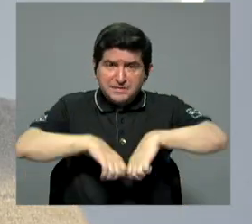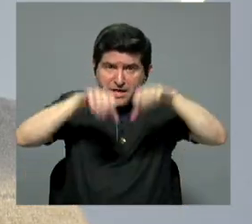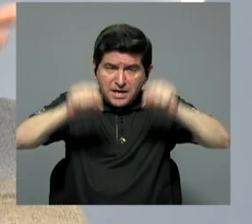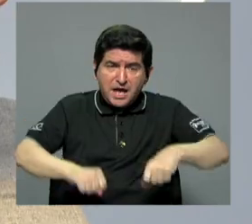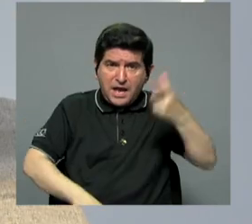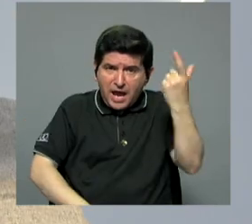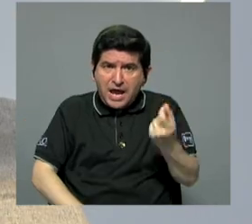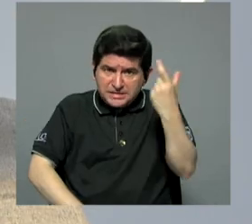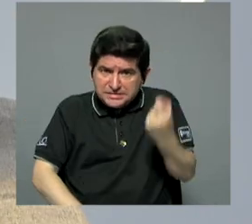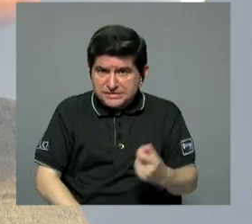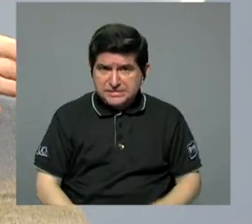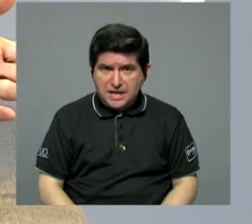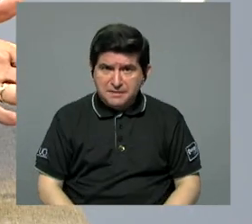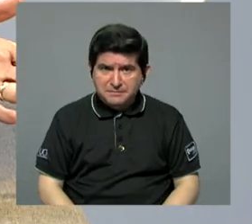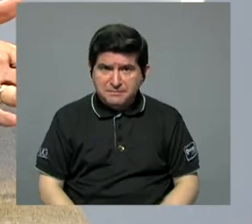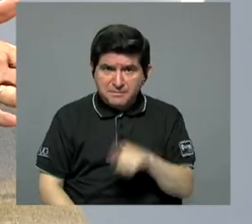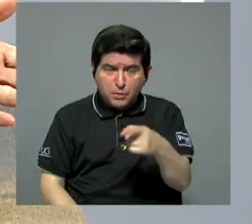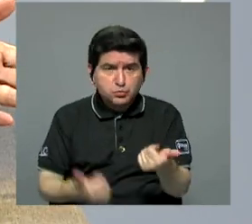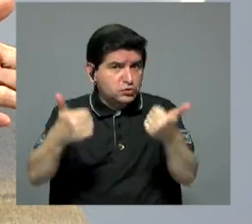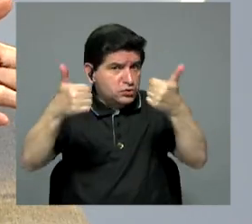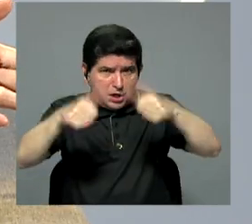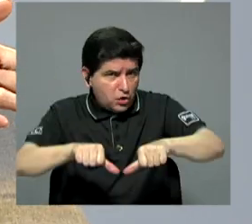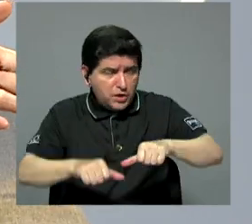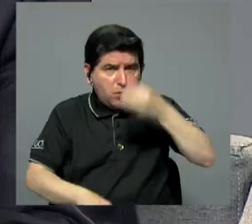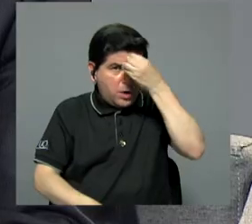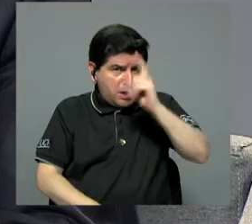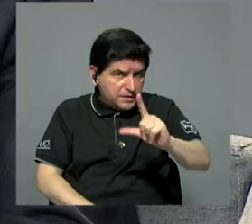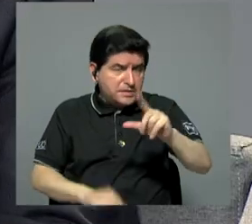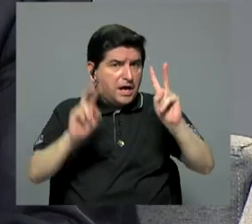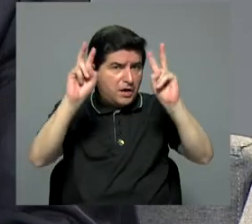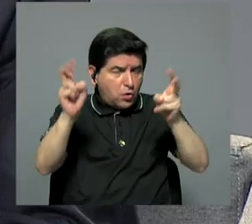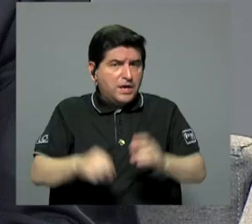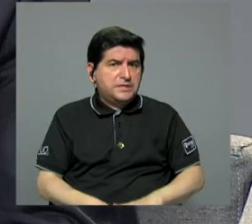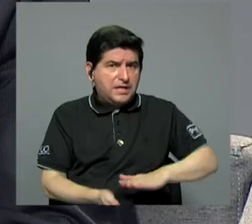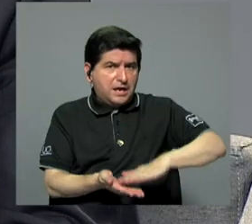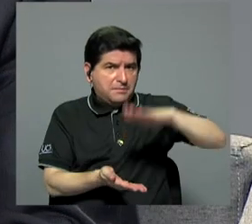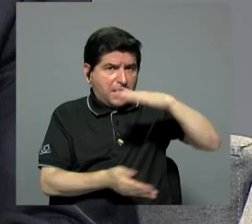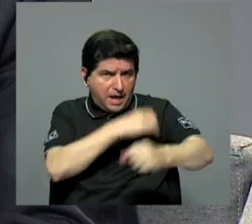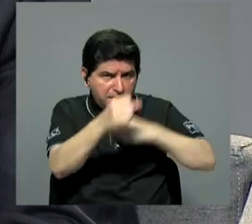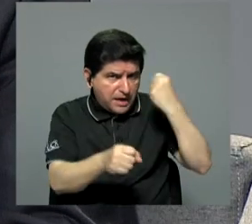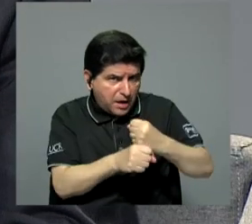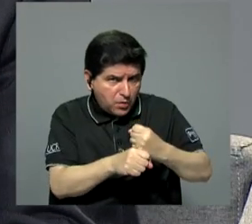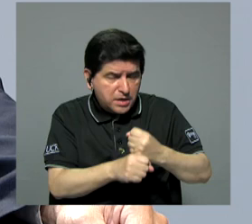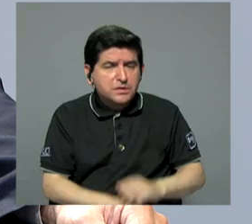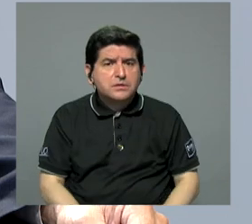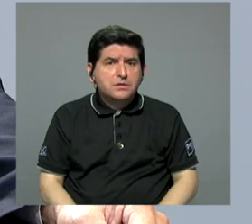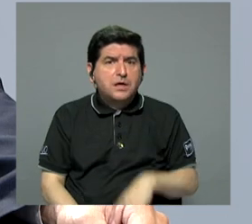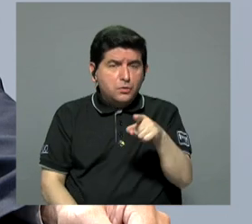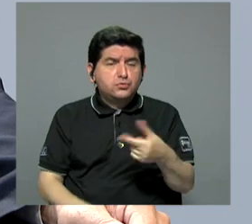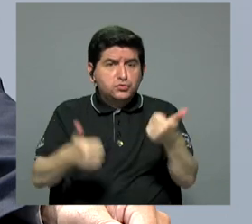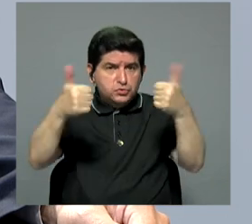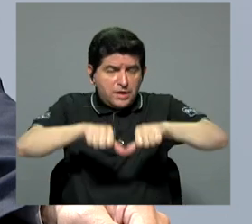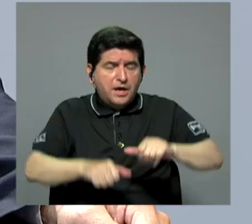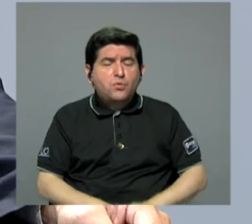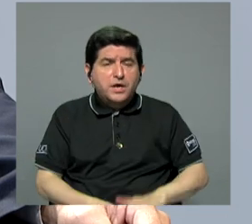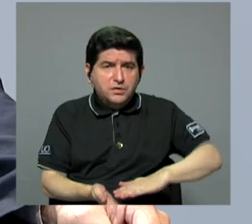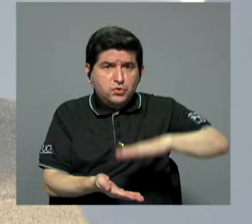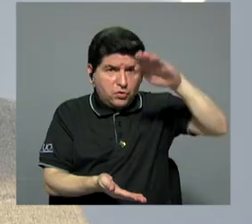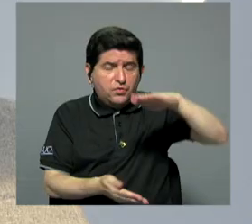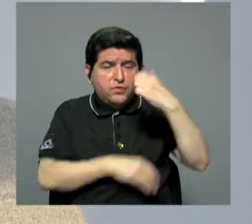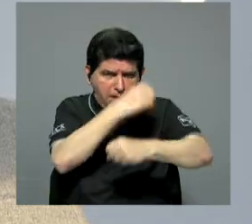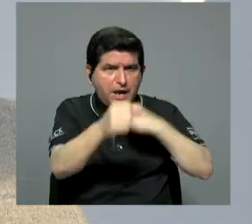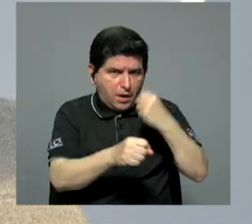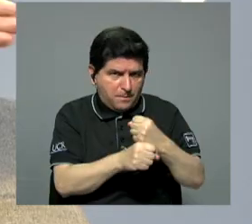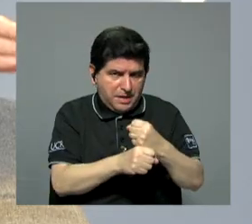régimen de pensiones? ¿Usted está en desacuerdo, don Oscar, con el tema del incremento de la edad? ¿Usted está de acuerdo con el tema del incremento de la edad?